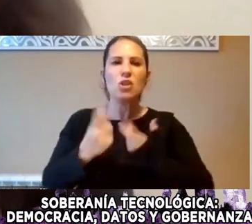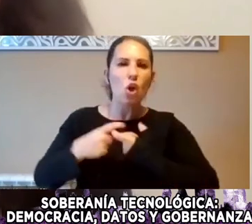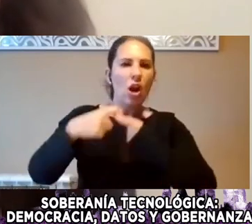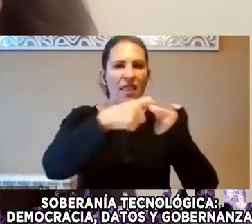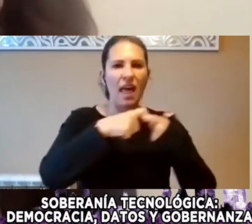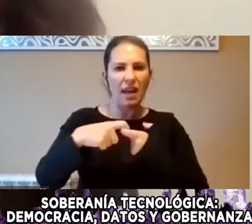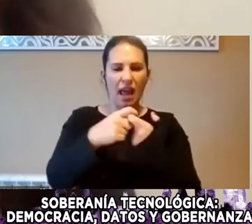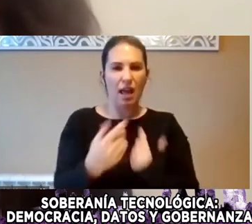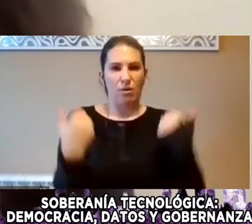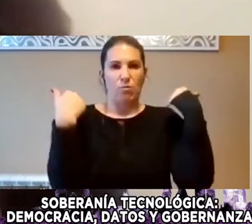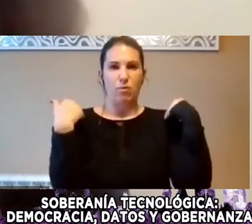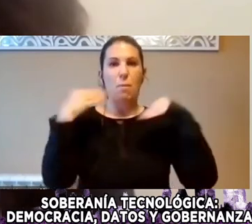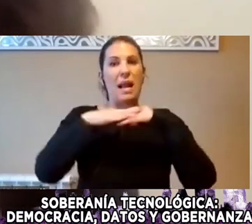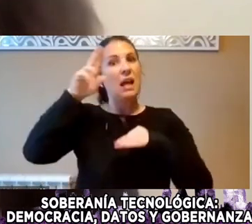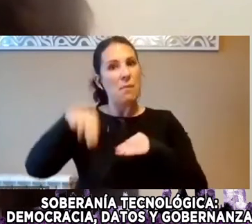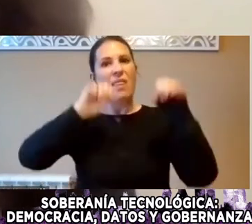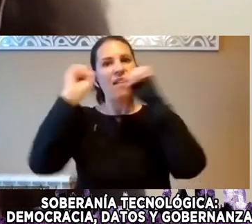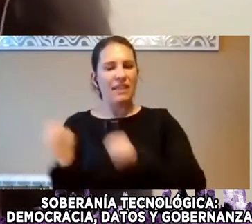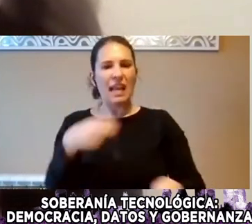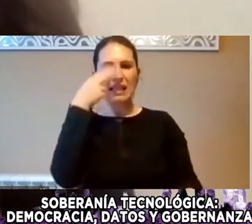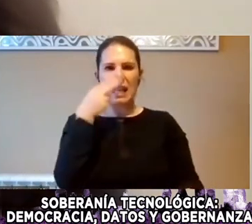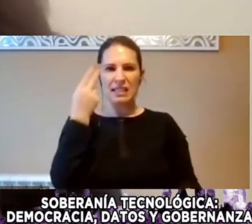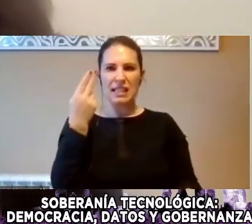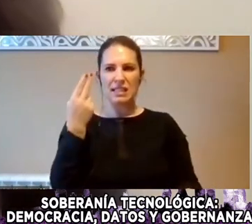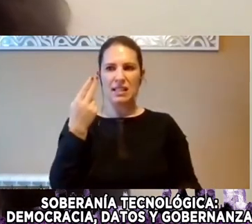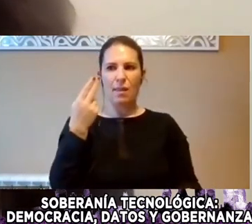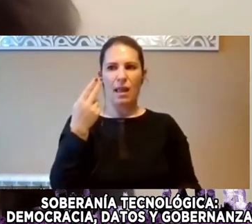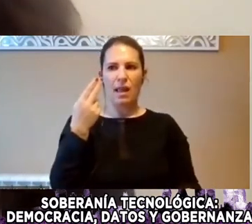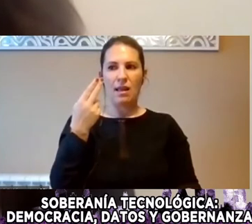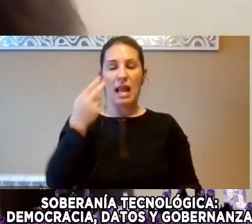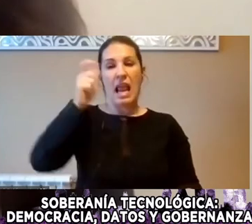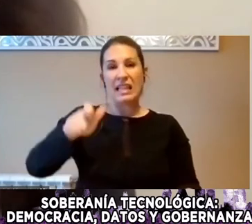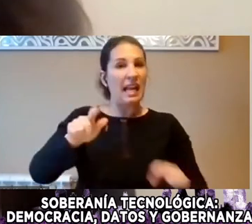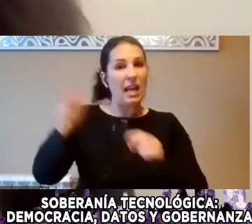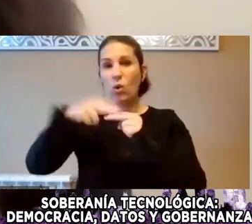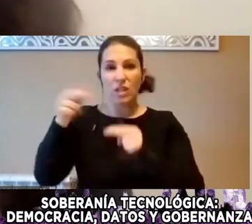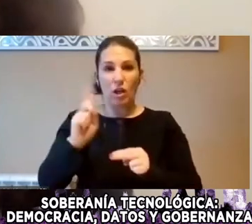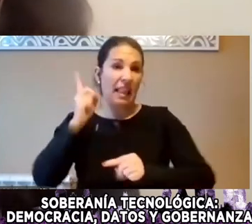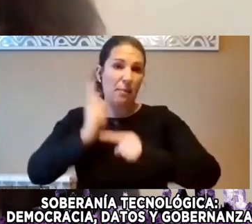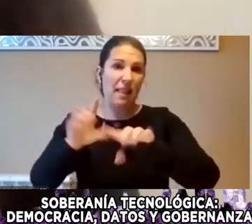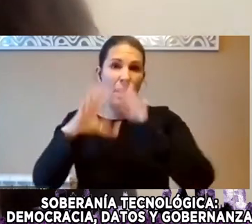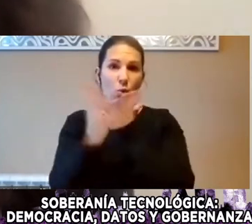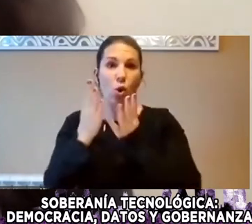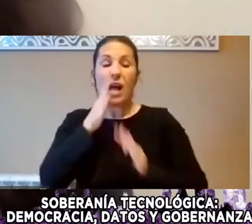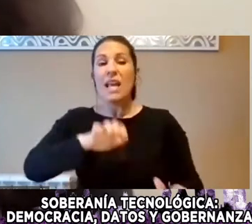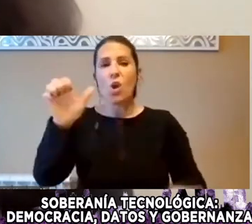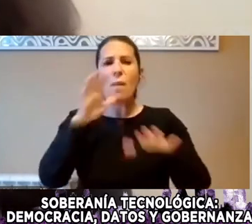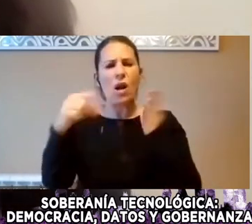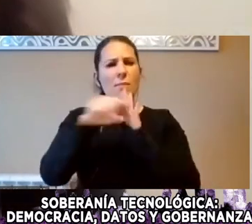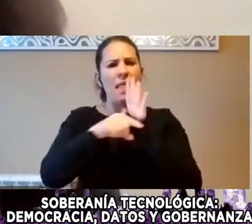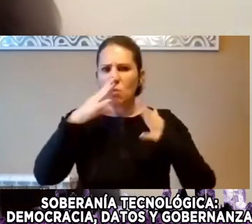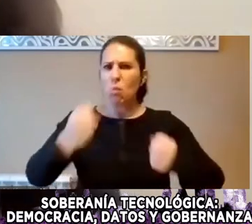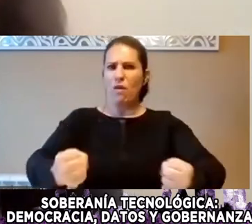También Defender Los Intereses De La Mitad Del Mundo Que No Está Conectado Y Europa Al parecer Está Tomando Medidas Muy Fuertes Y Está